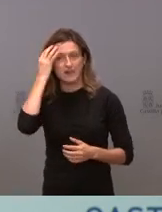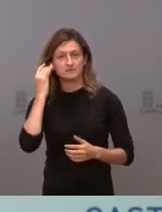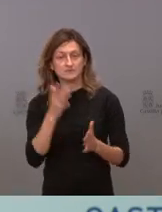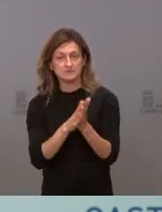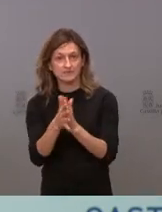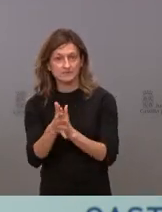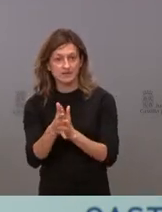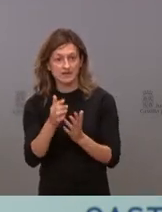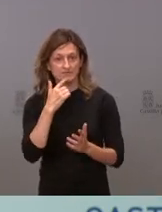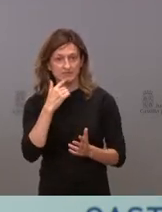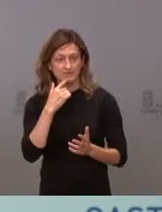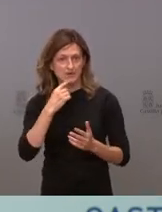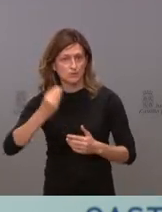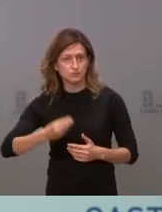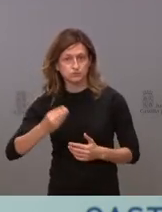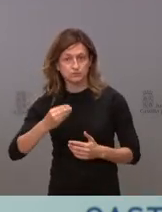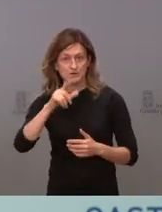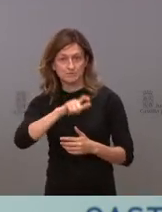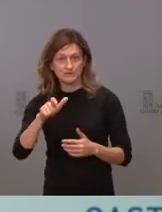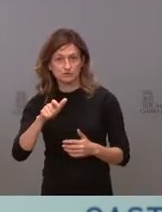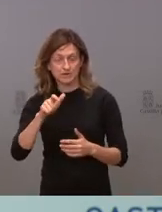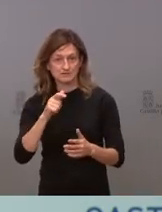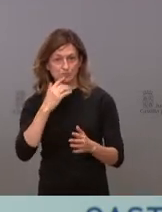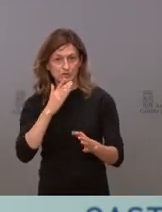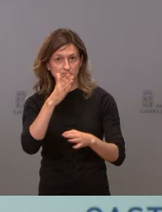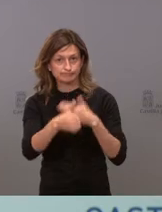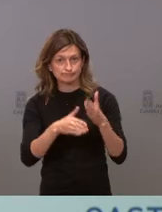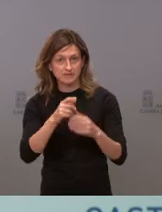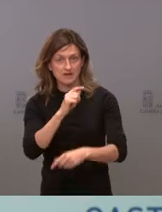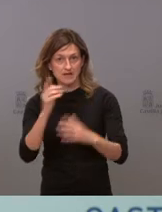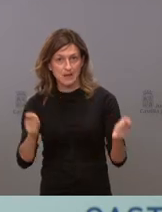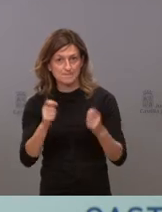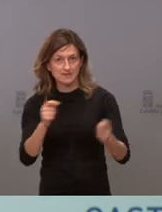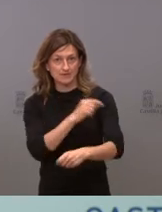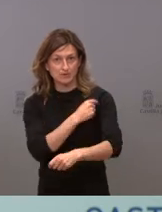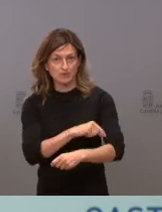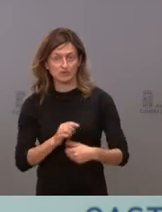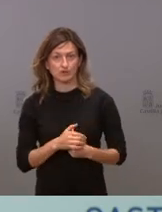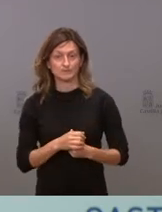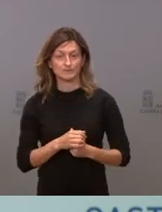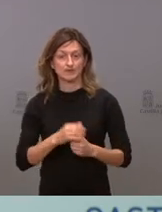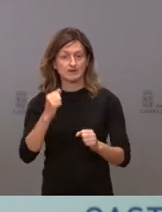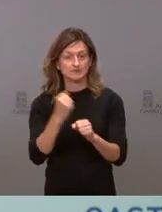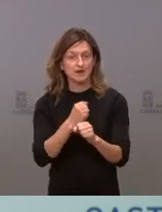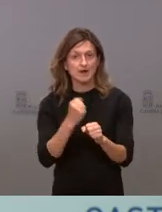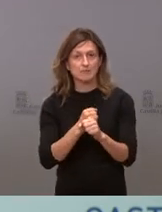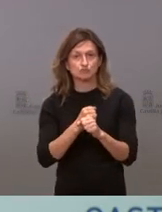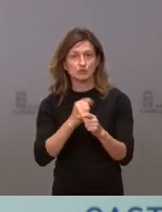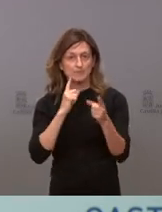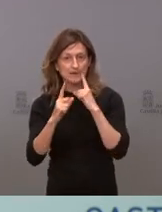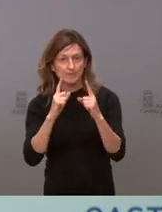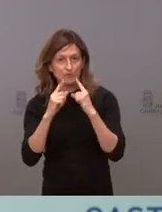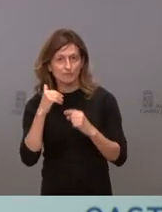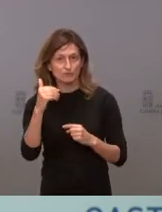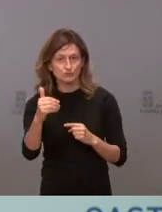calificación de sobresaliente por todos los que han pasado por nuestra campaña de vacunación. Trabajamos en la prevención de futuras